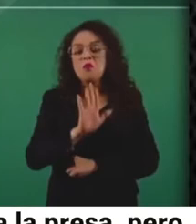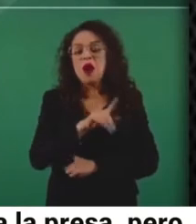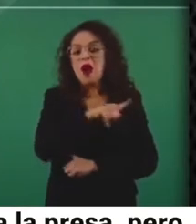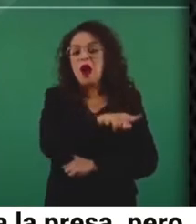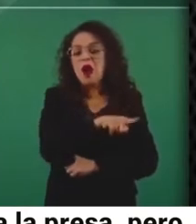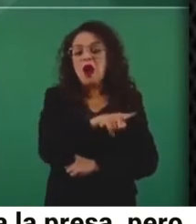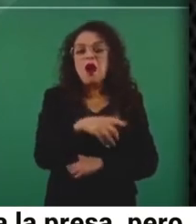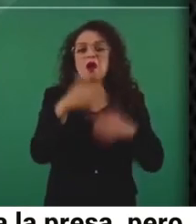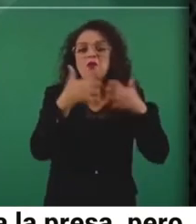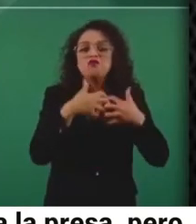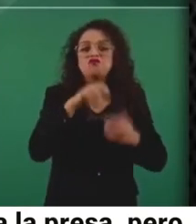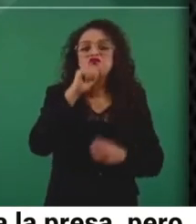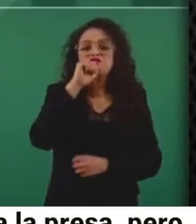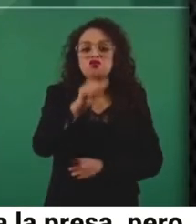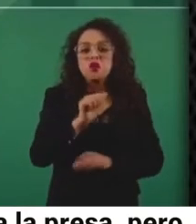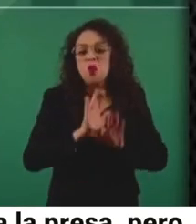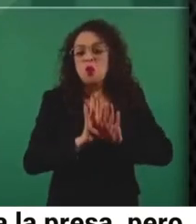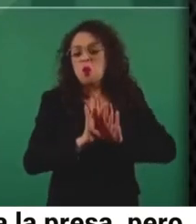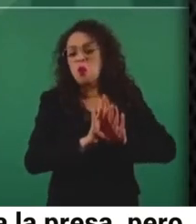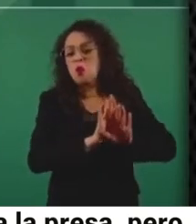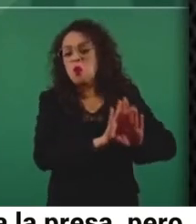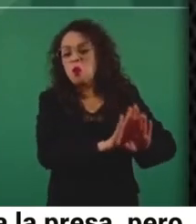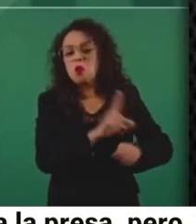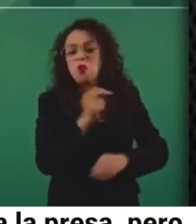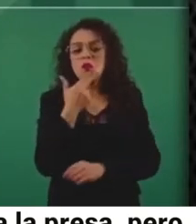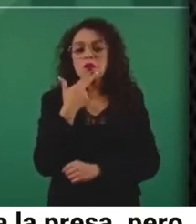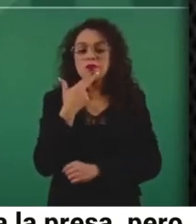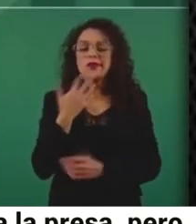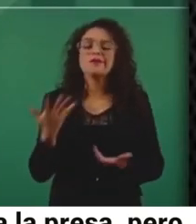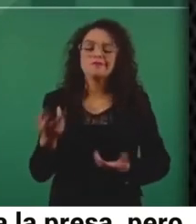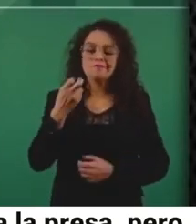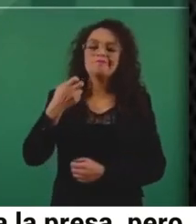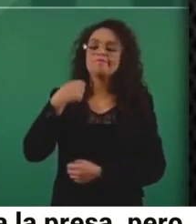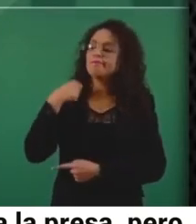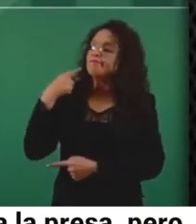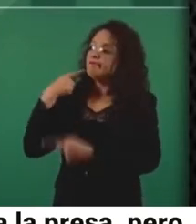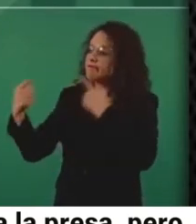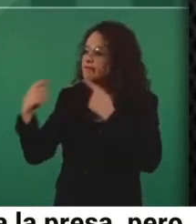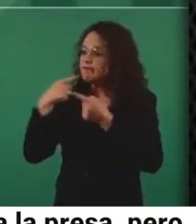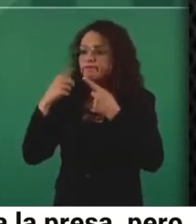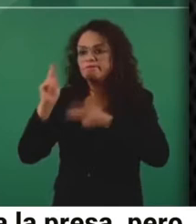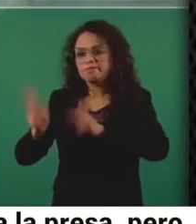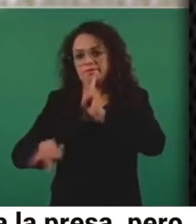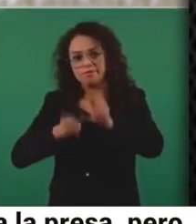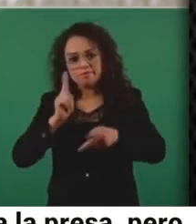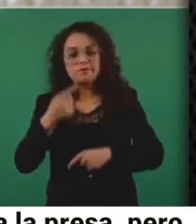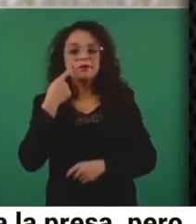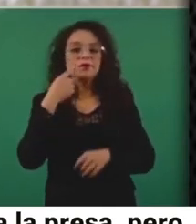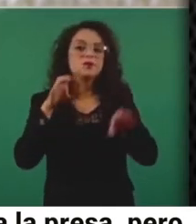con sus asesores, los ambientalistas, para ponernos de acuerdo.